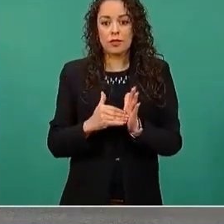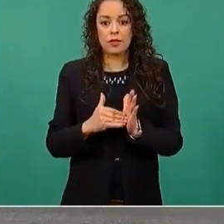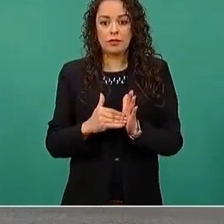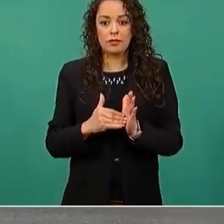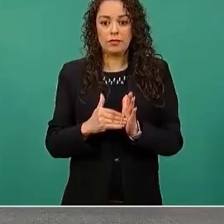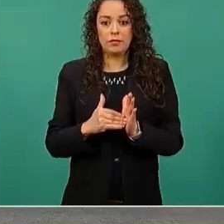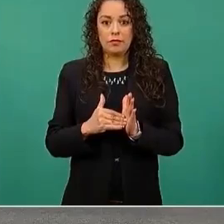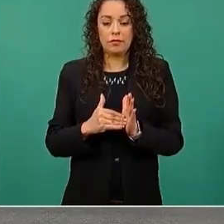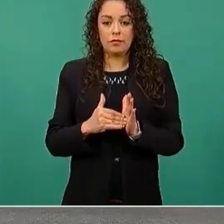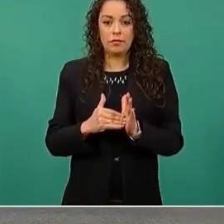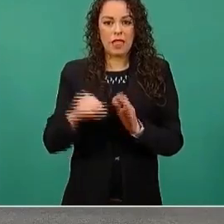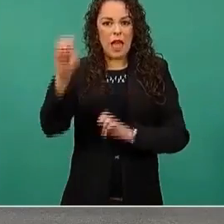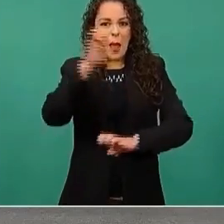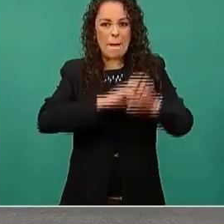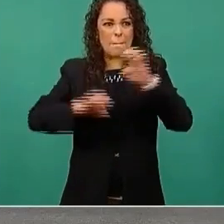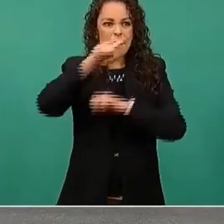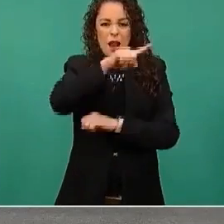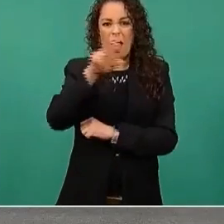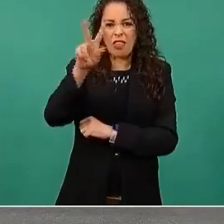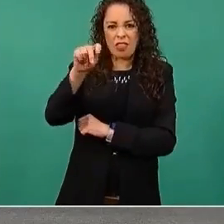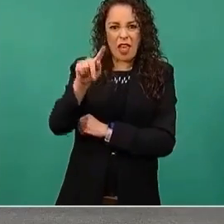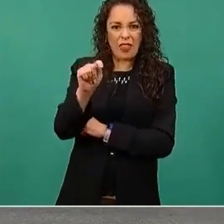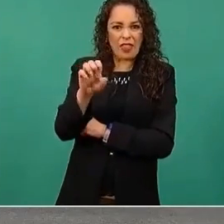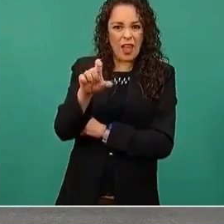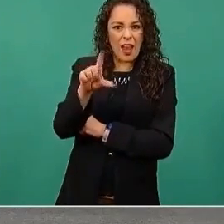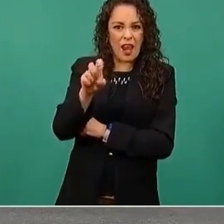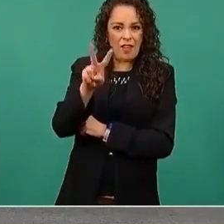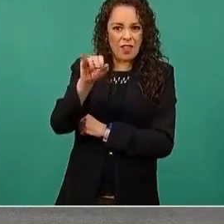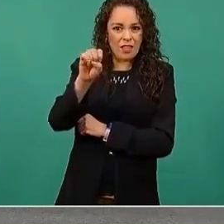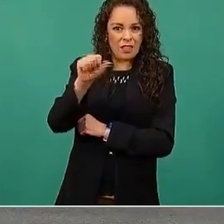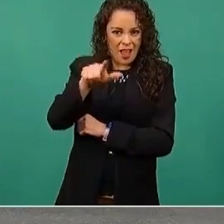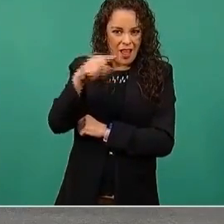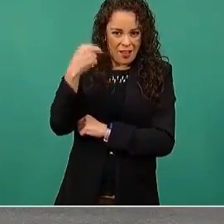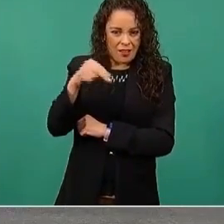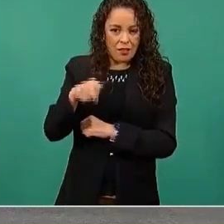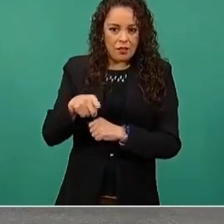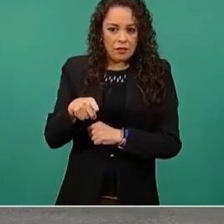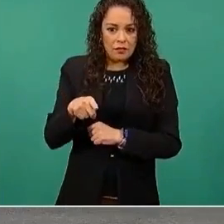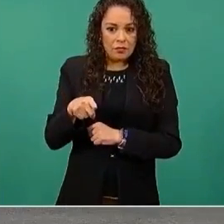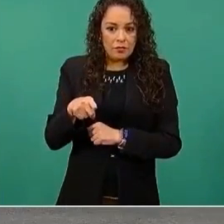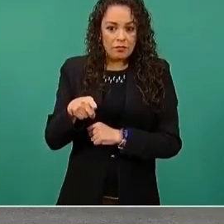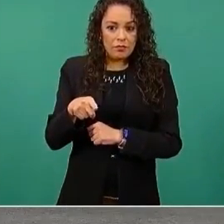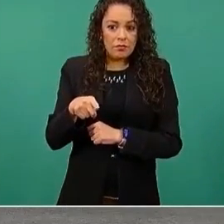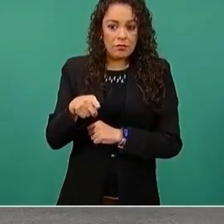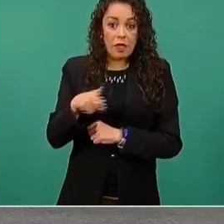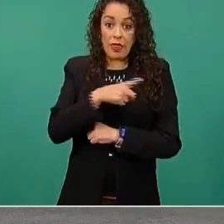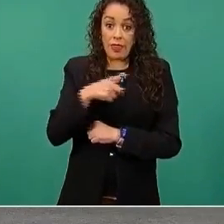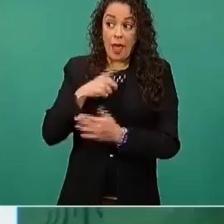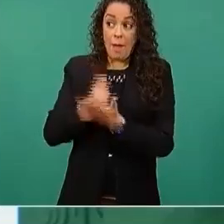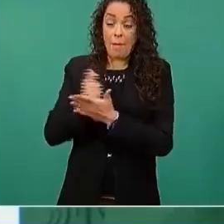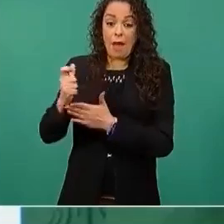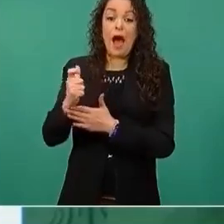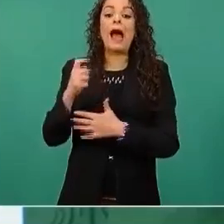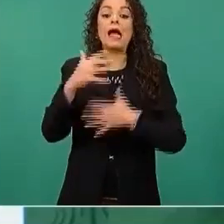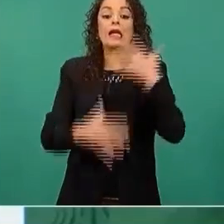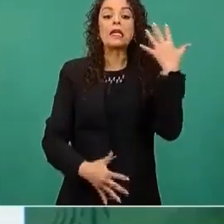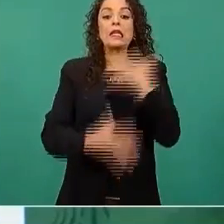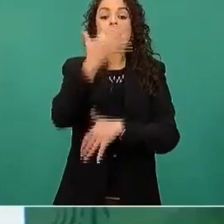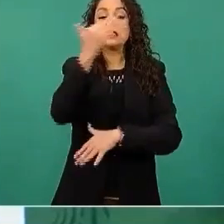Televisa debe pagar 15 mil.